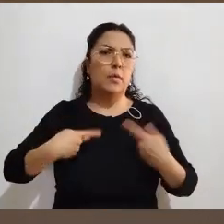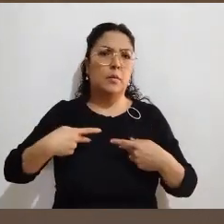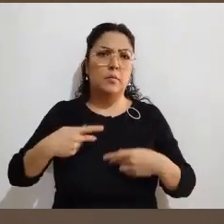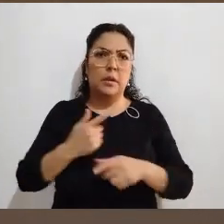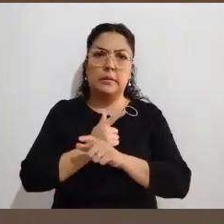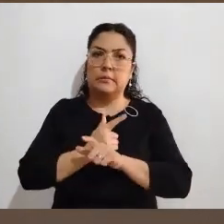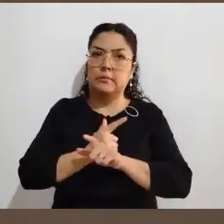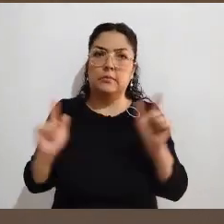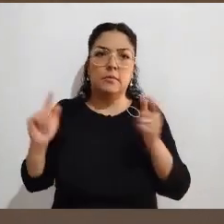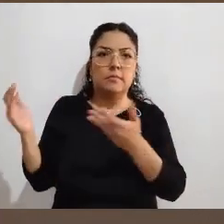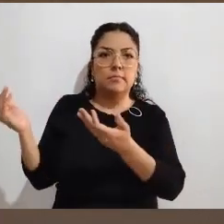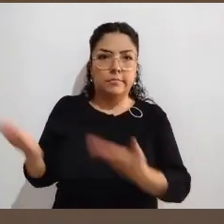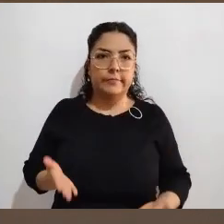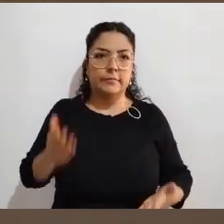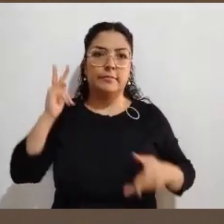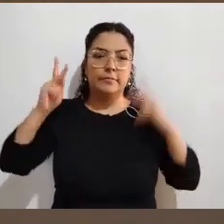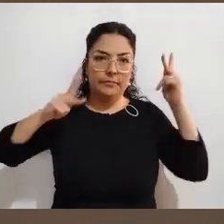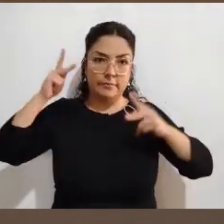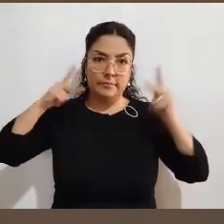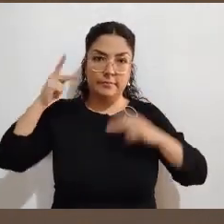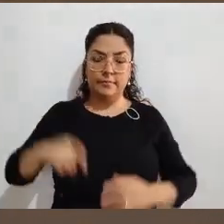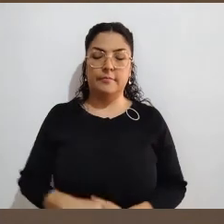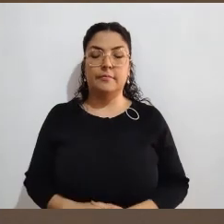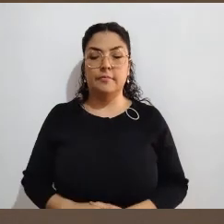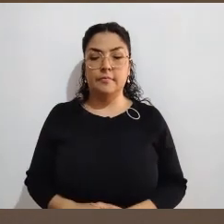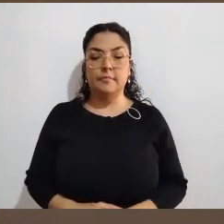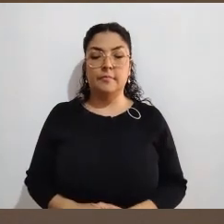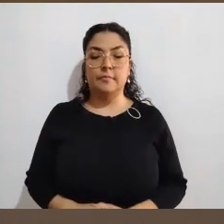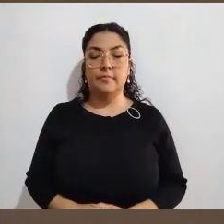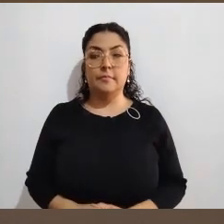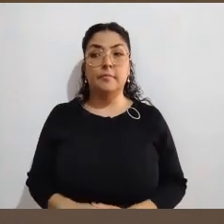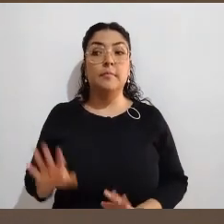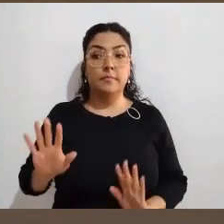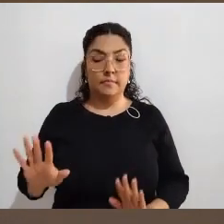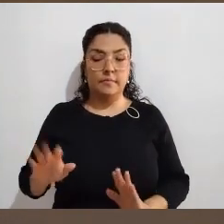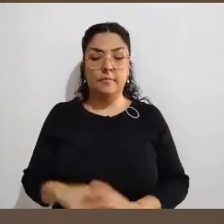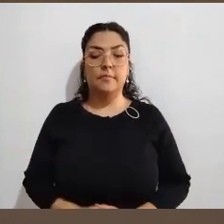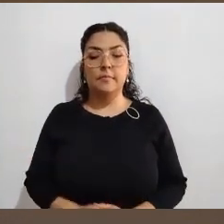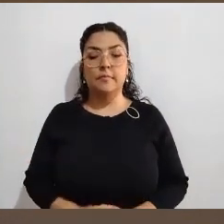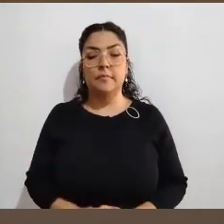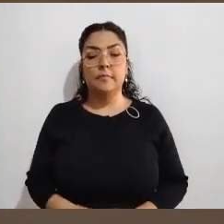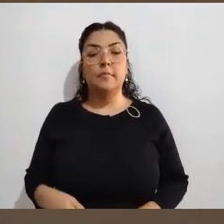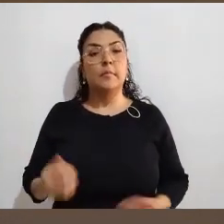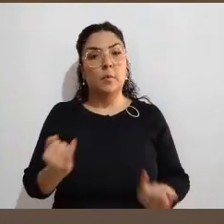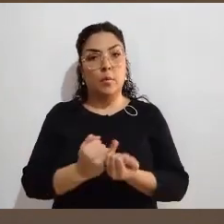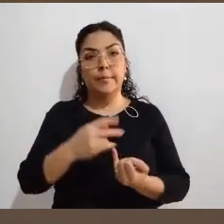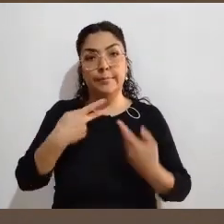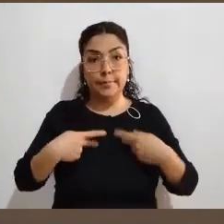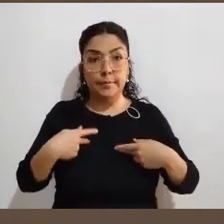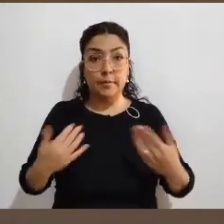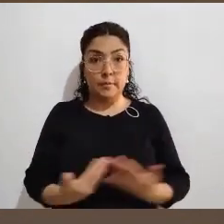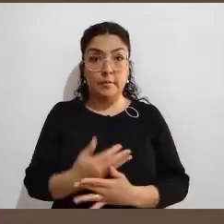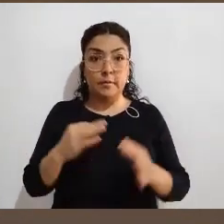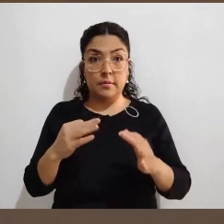mundo. Pero en términos de observación electoral, que es un derecho exclusivo de la ciudadanía mexicana, encontramos